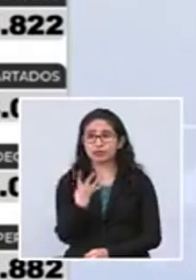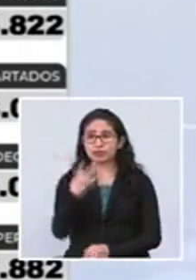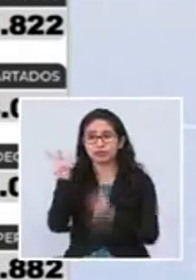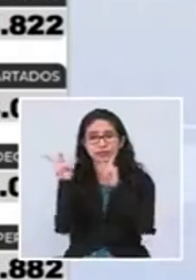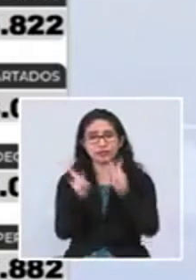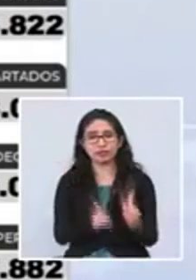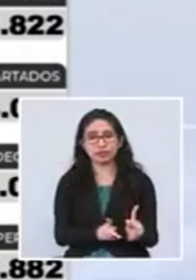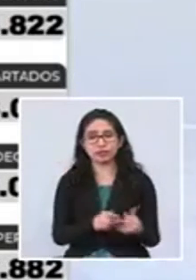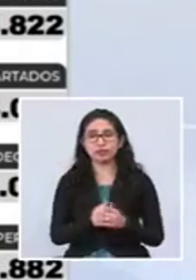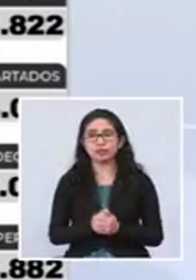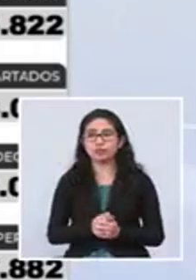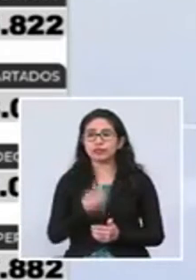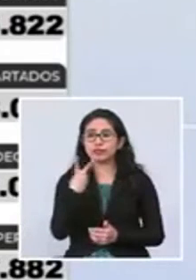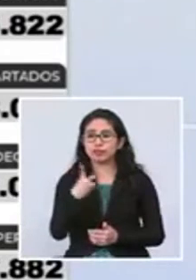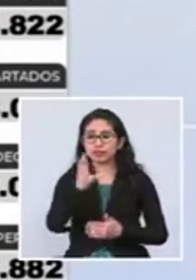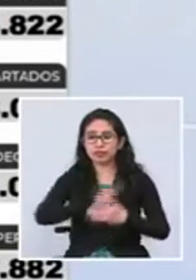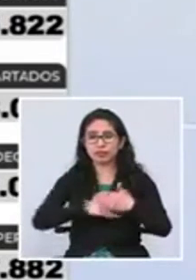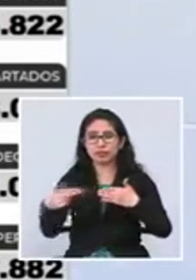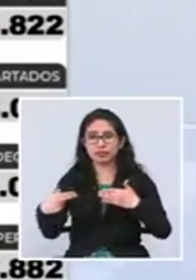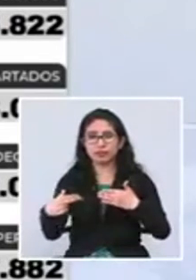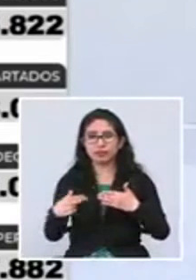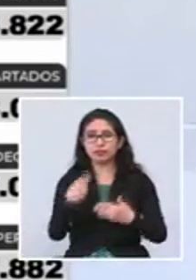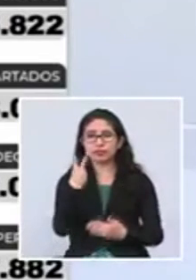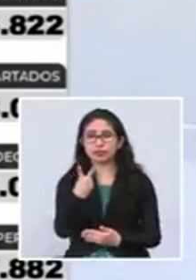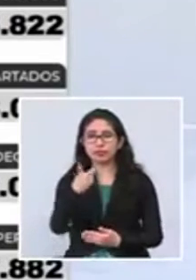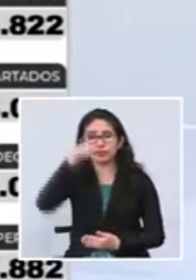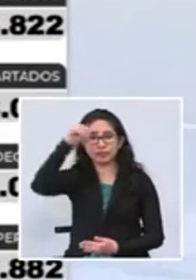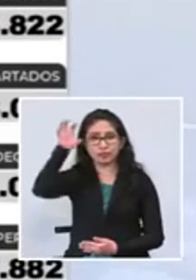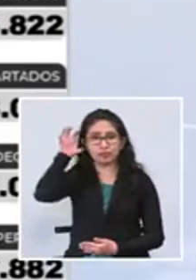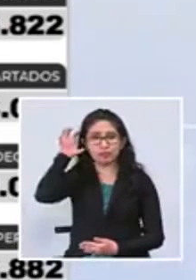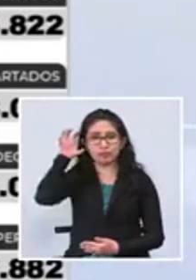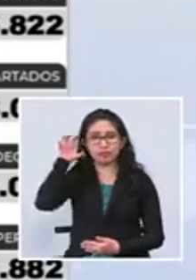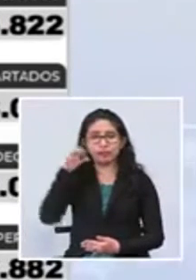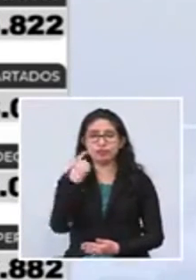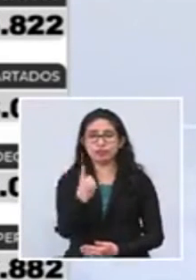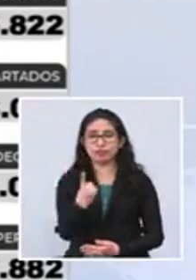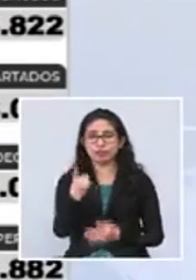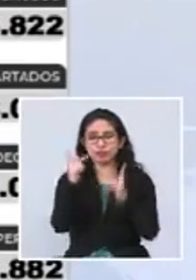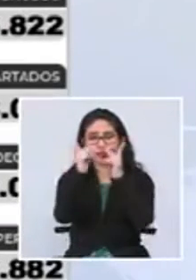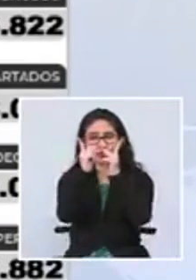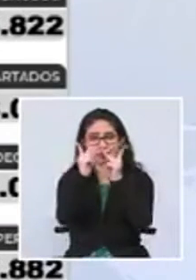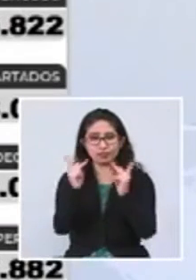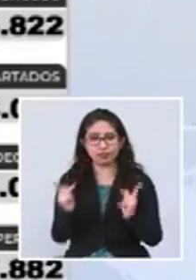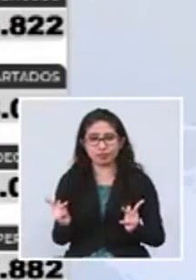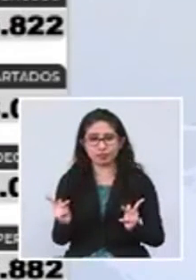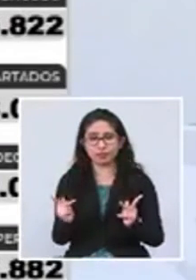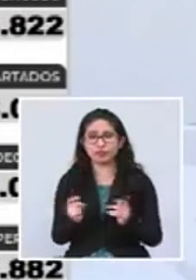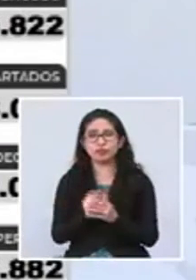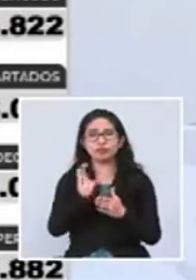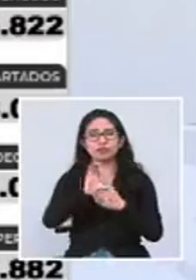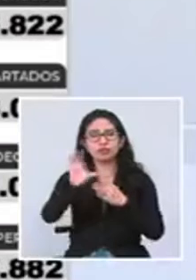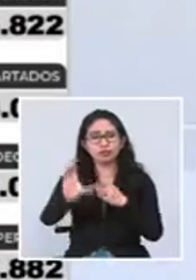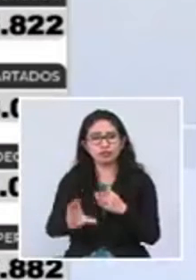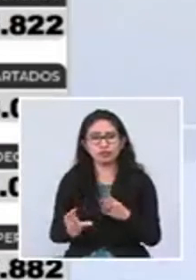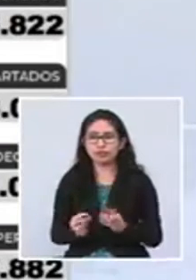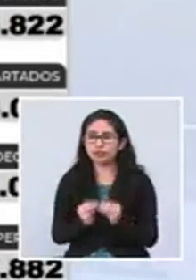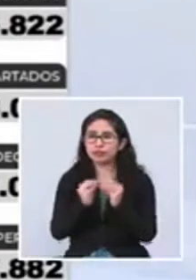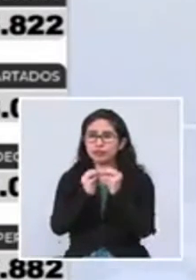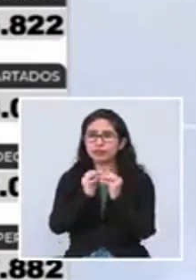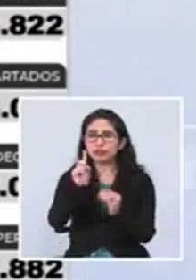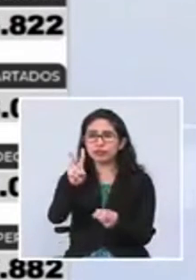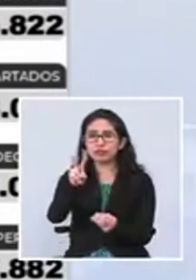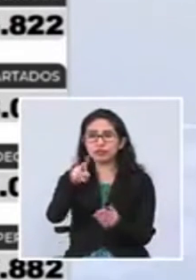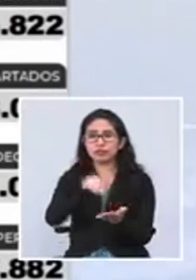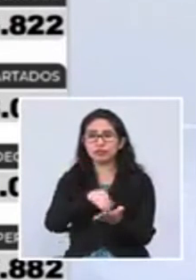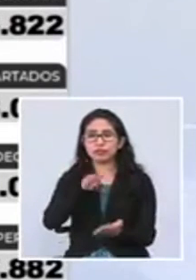Pando, 2 Chuquisaca, 2 Tarija y 1 Potosí, haciendo un total acumulado de